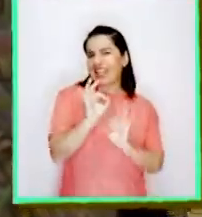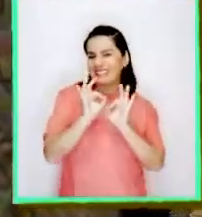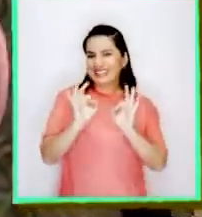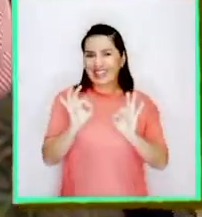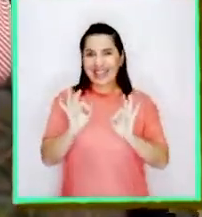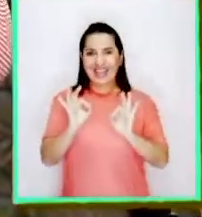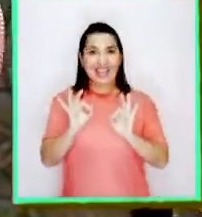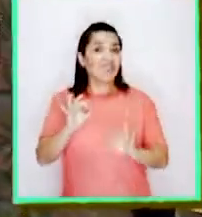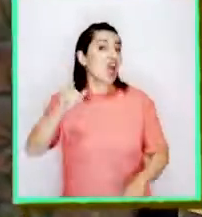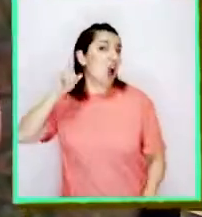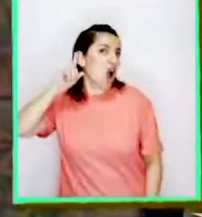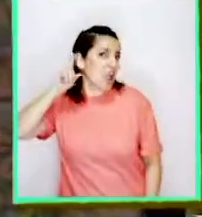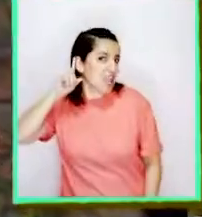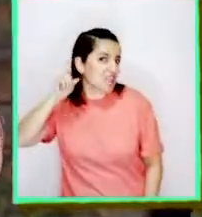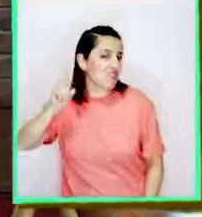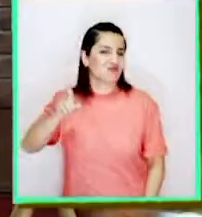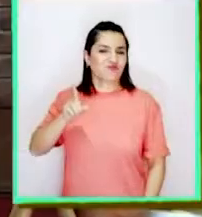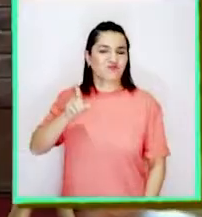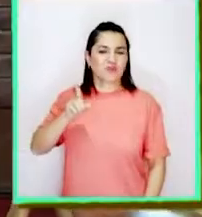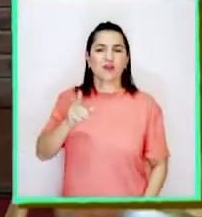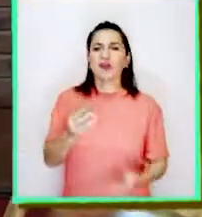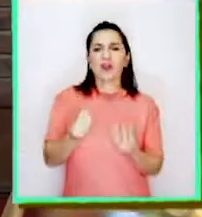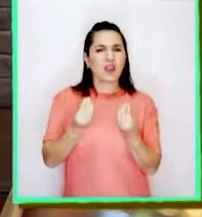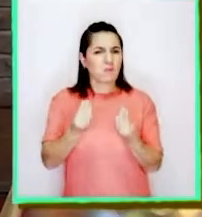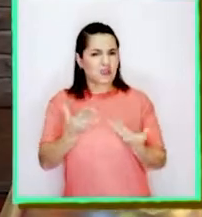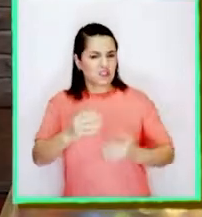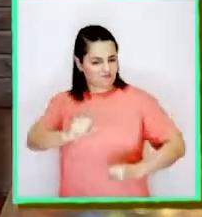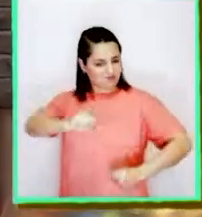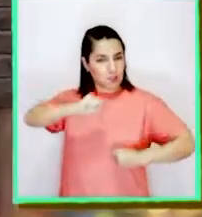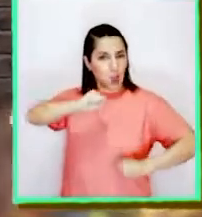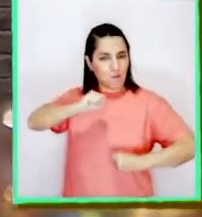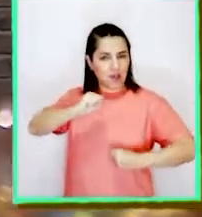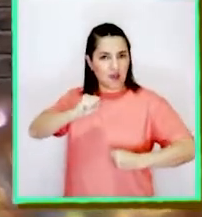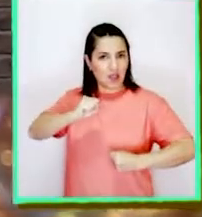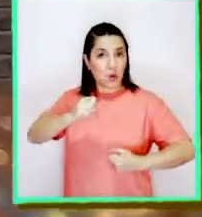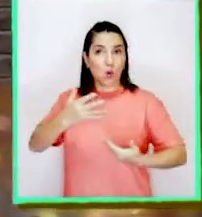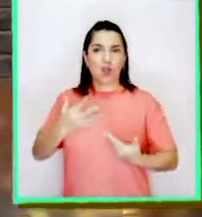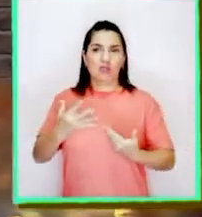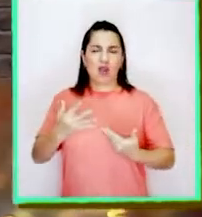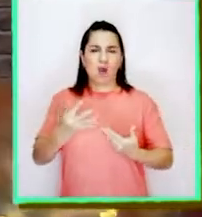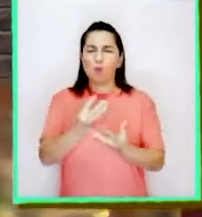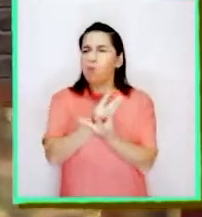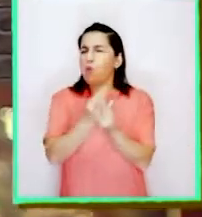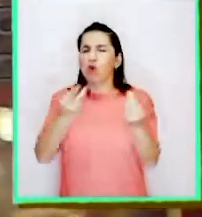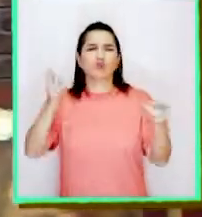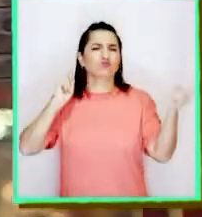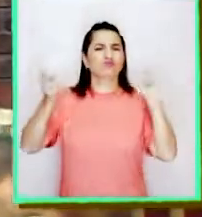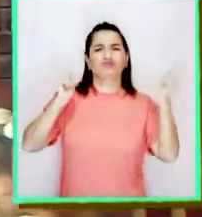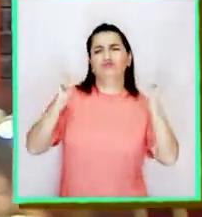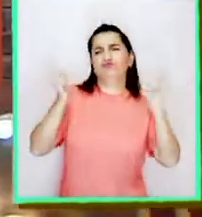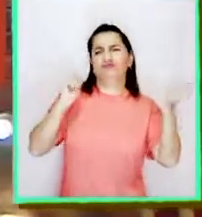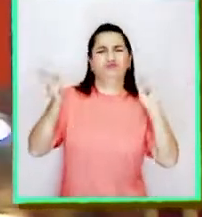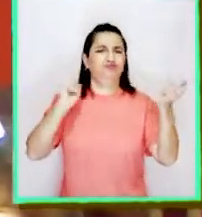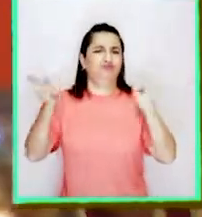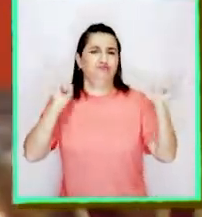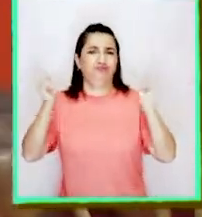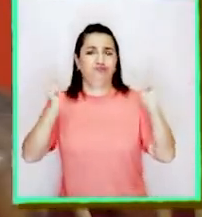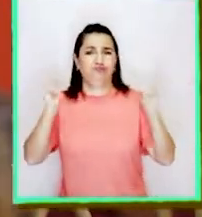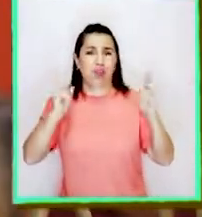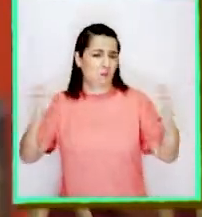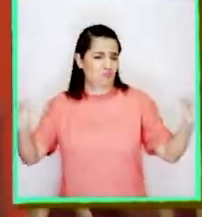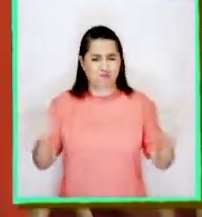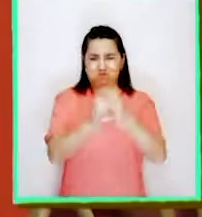¡Excelente! Los oídos. ¿Qué le pasaría a este superhéroe si estuviera expuesto a ruidos muy, muy